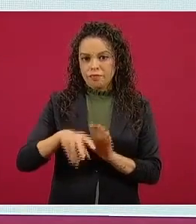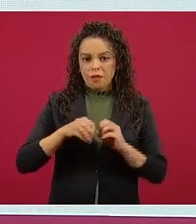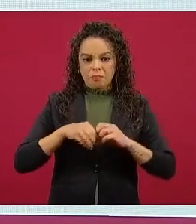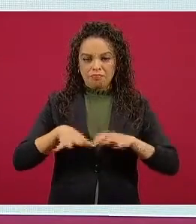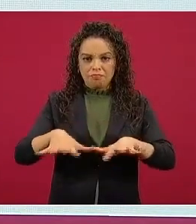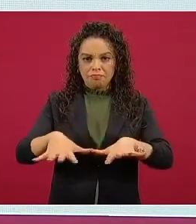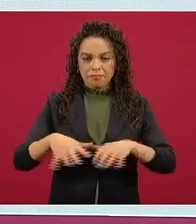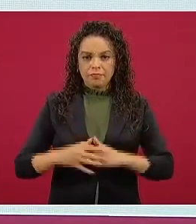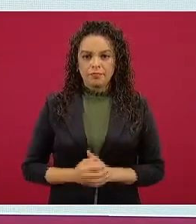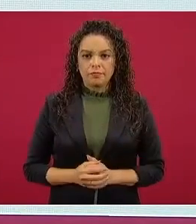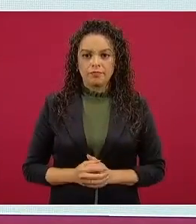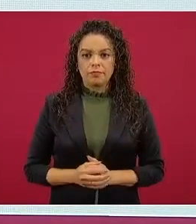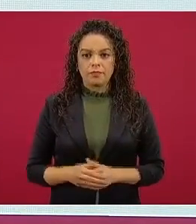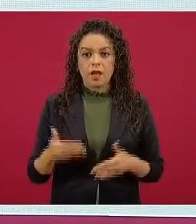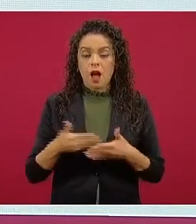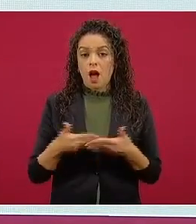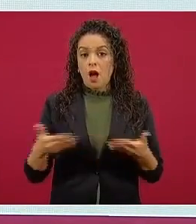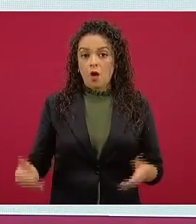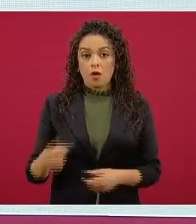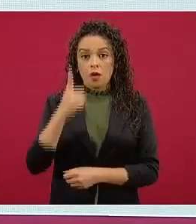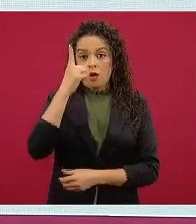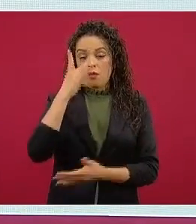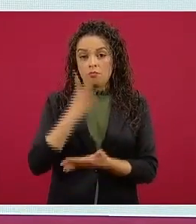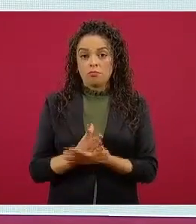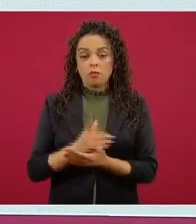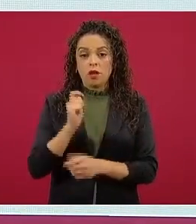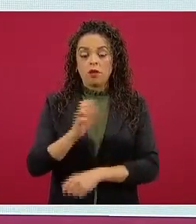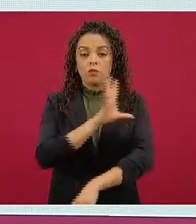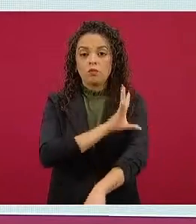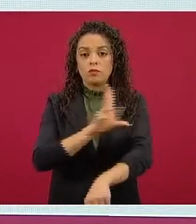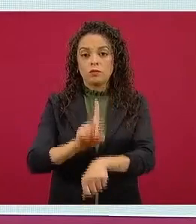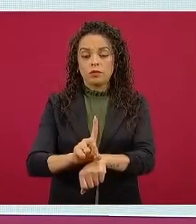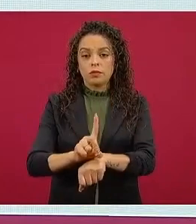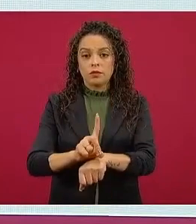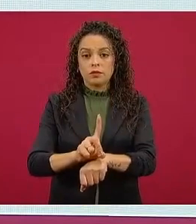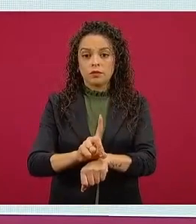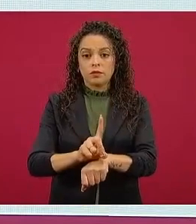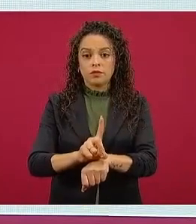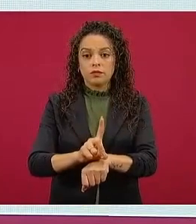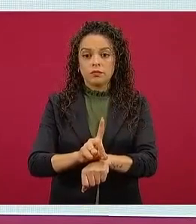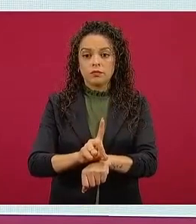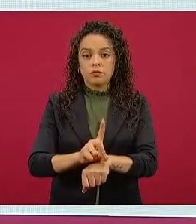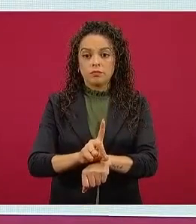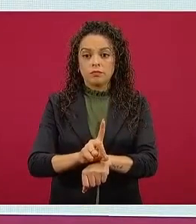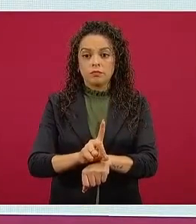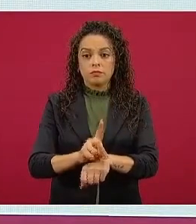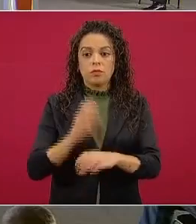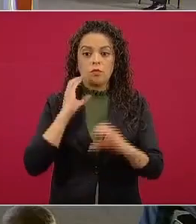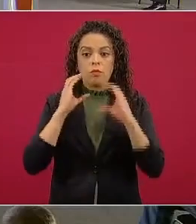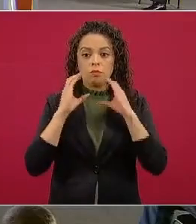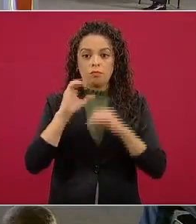Ahora es nada más la coordinación de comunicaciones.